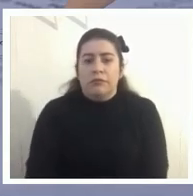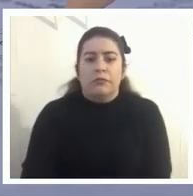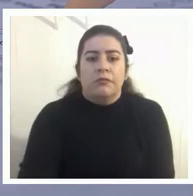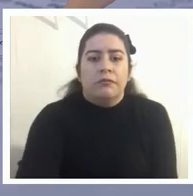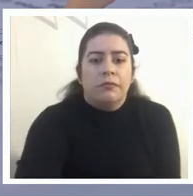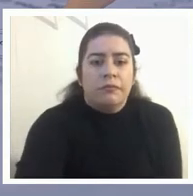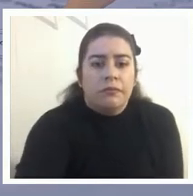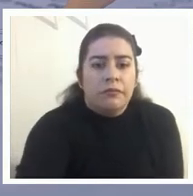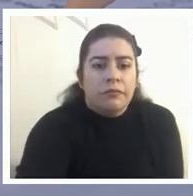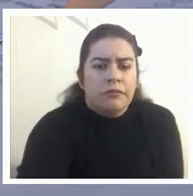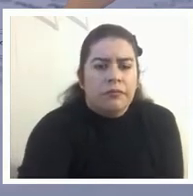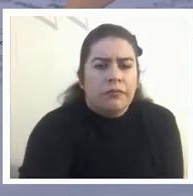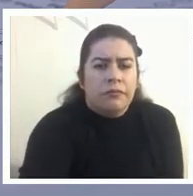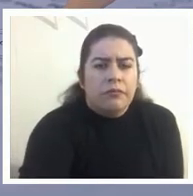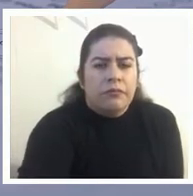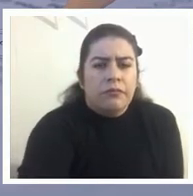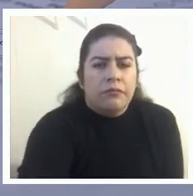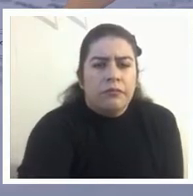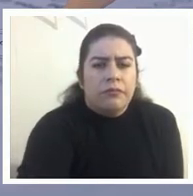así que